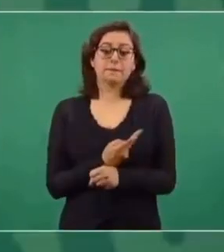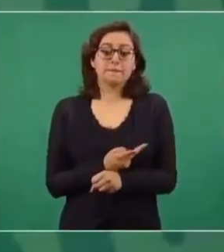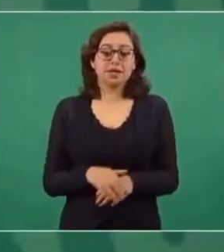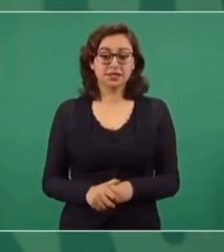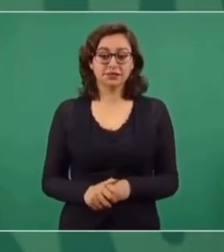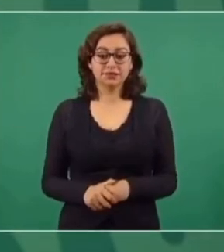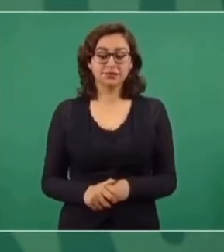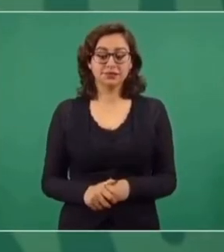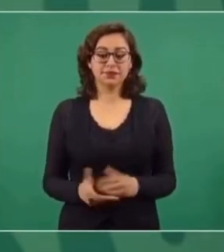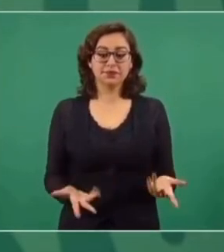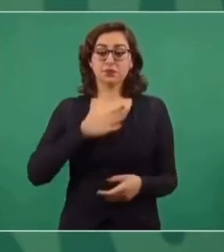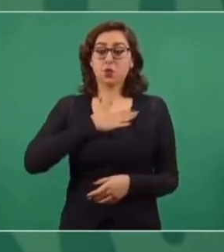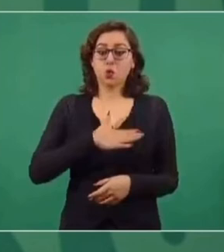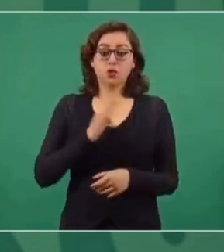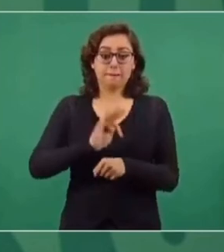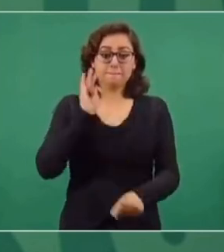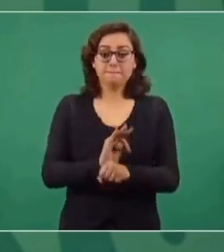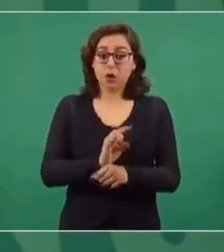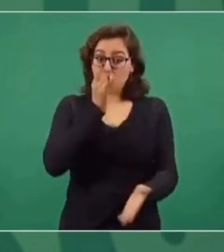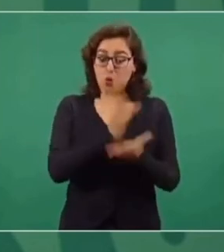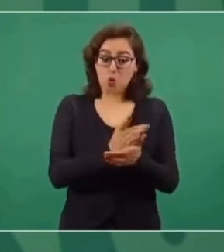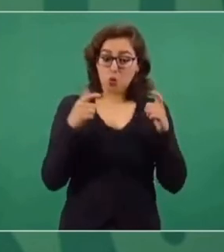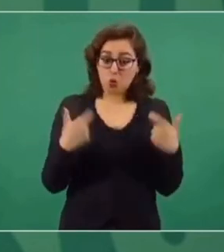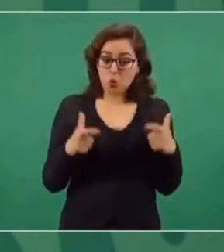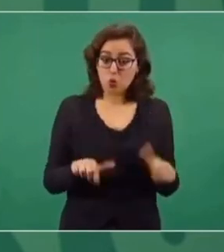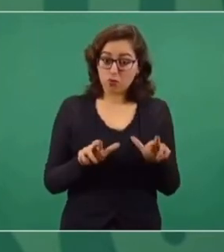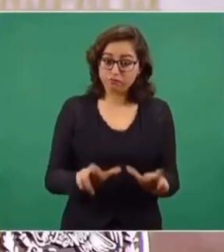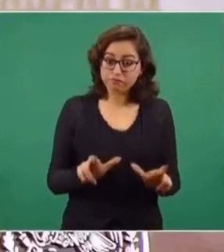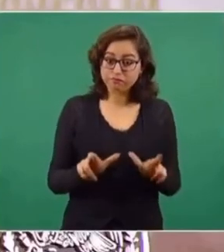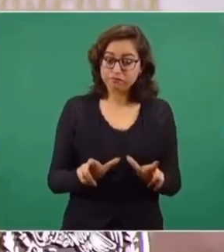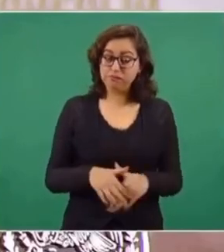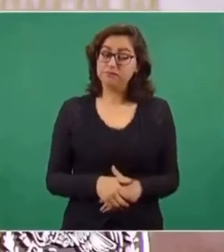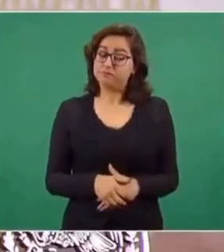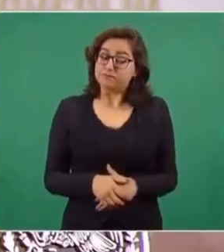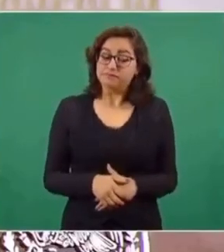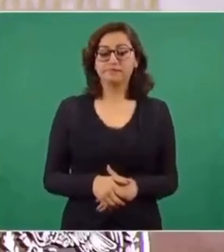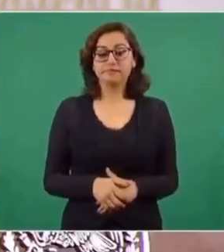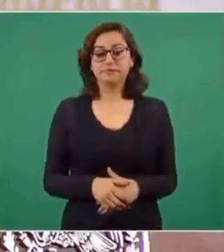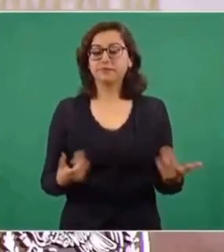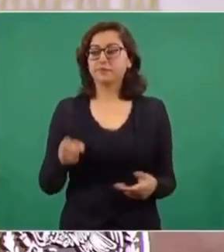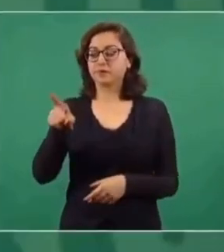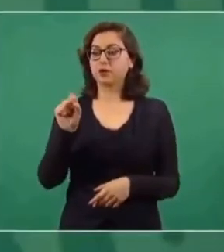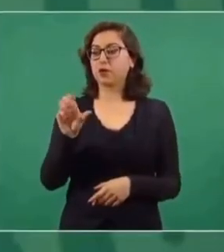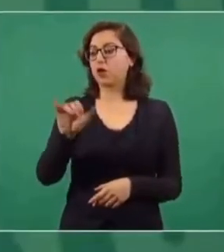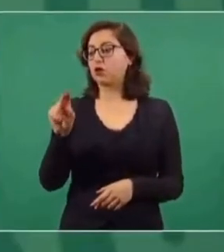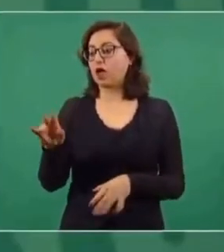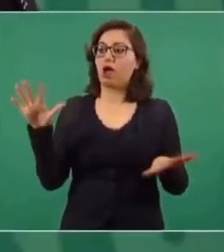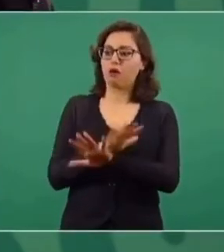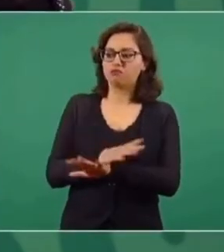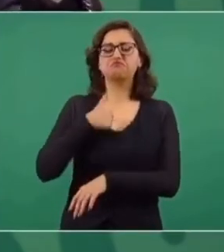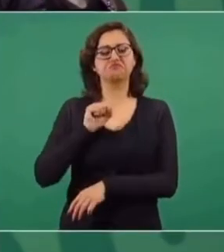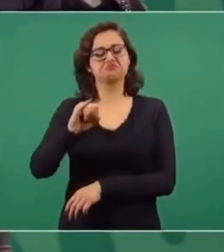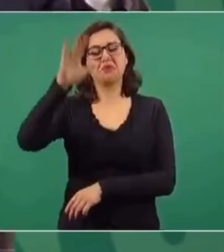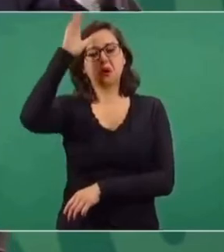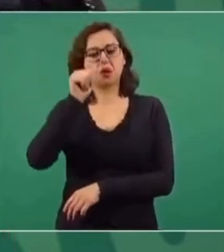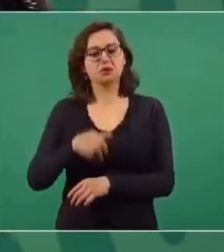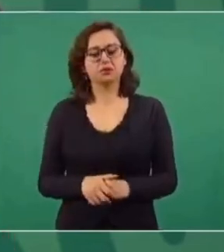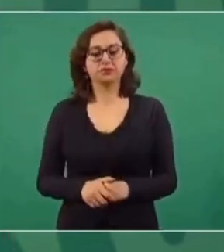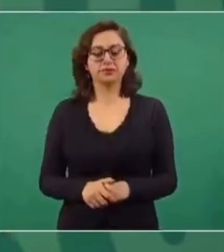proteger a los potentados. Entonces yo sí estoy de acuerdo con la reforma al Poder Judicial, pero también